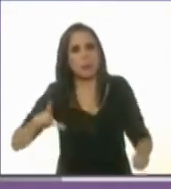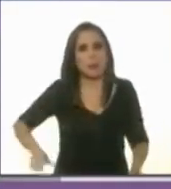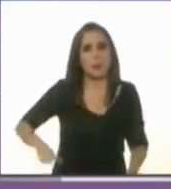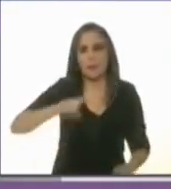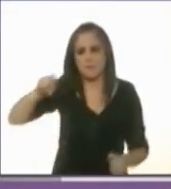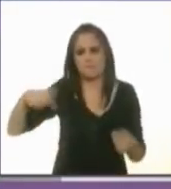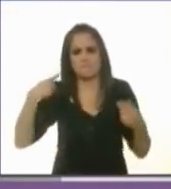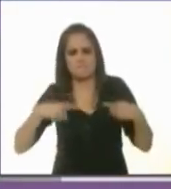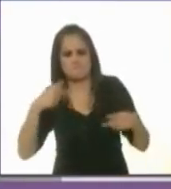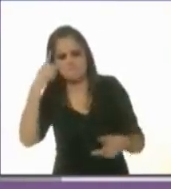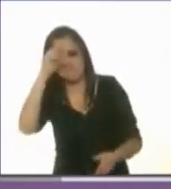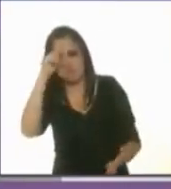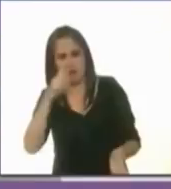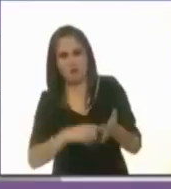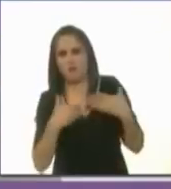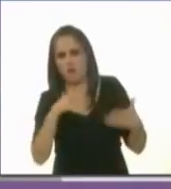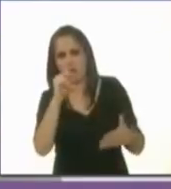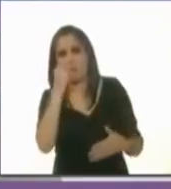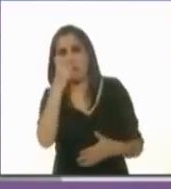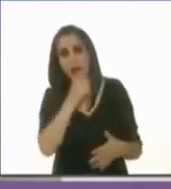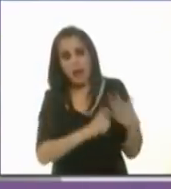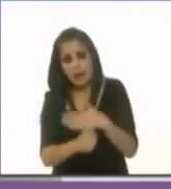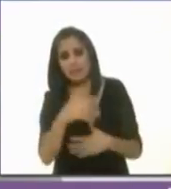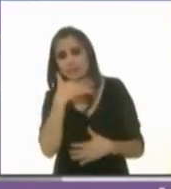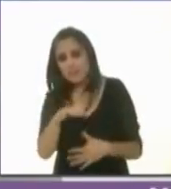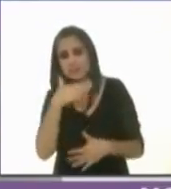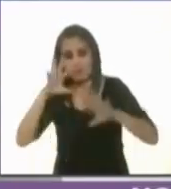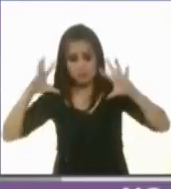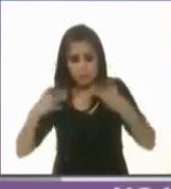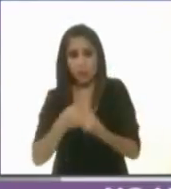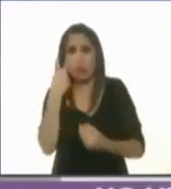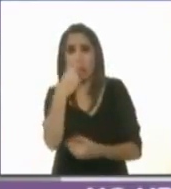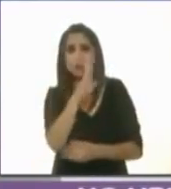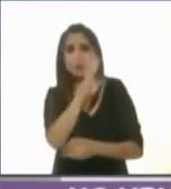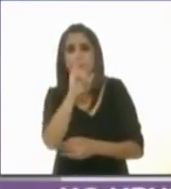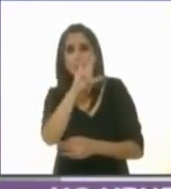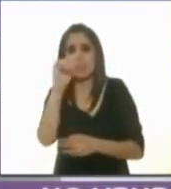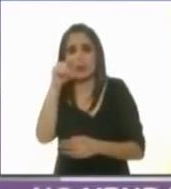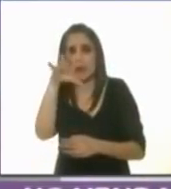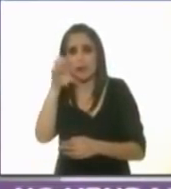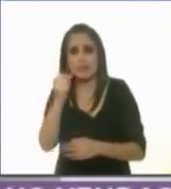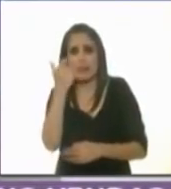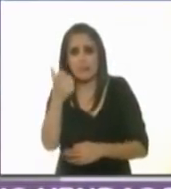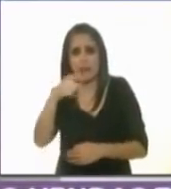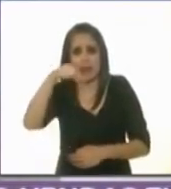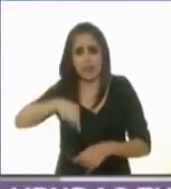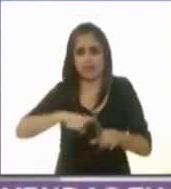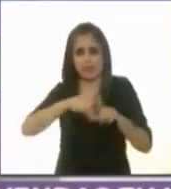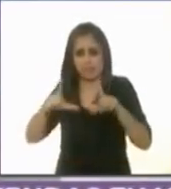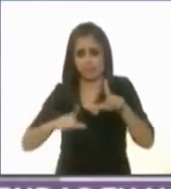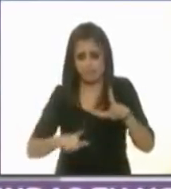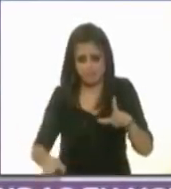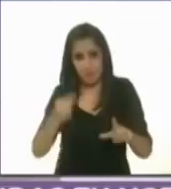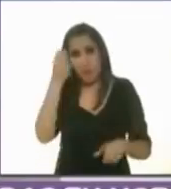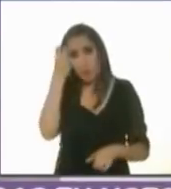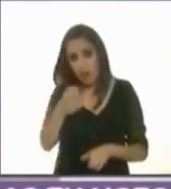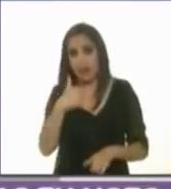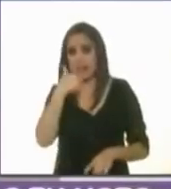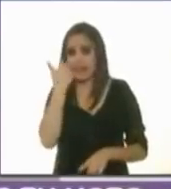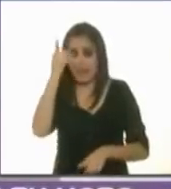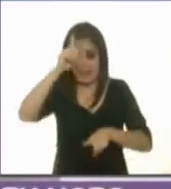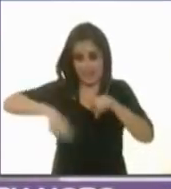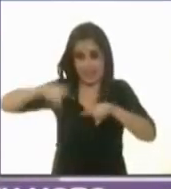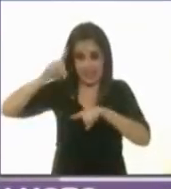con justa razón, la corrupción cuesta anualmente 2 billones de pesos en nuestro territorio nacional. Por eso, para combatir con